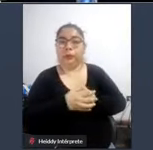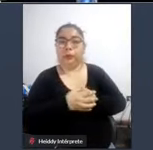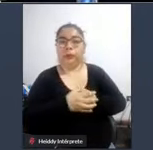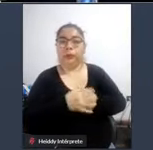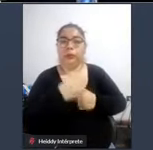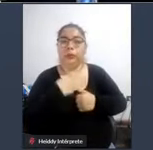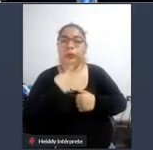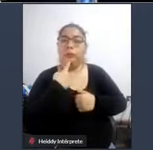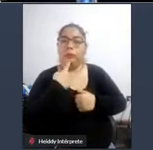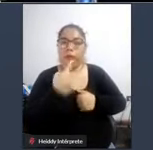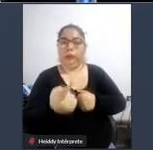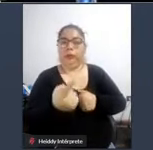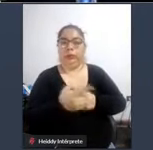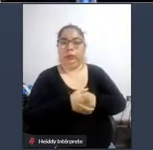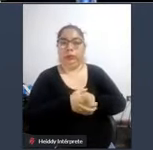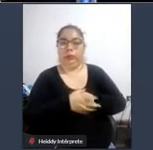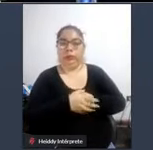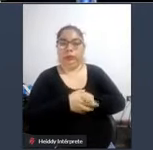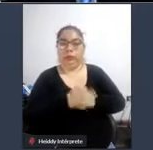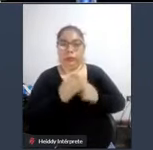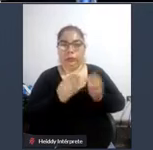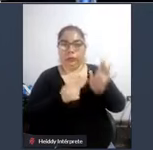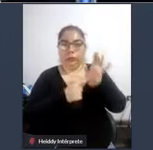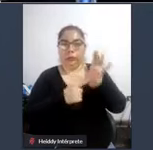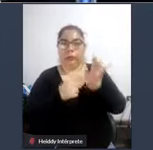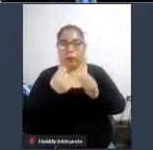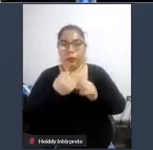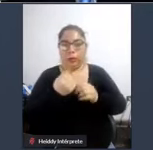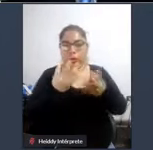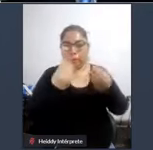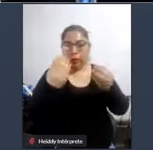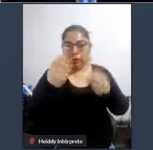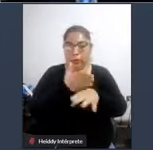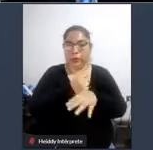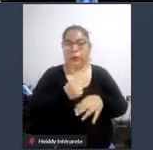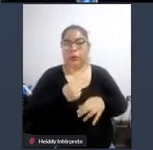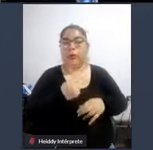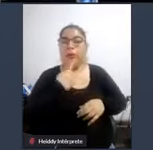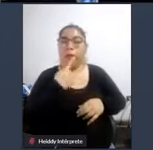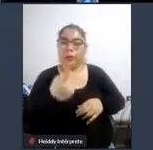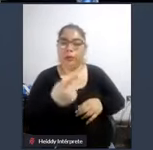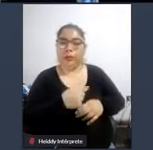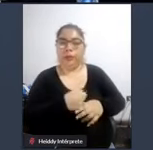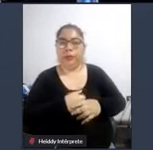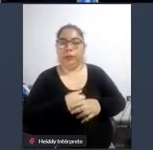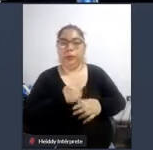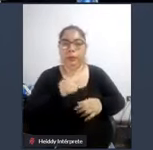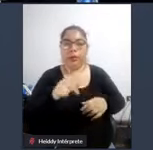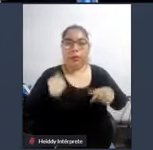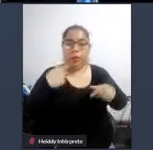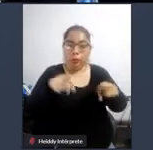he promocionado desde hace mucho tiempo y que lo ha repetido Marivero que lo que es bueno para las personas con discapacidad